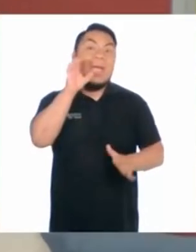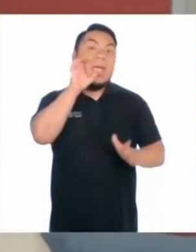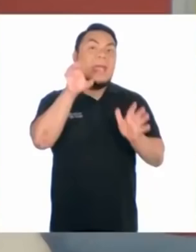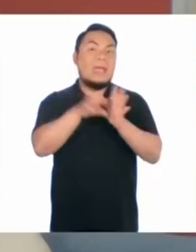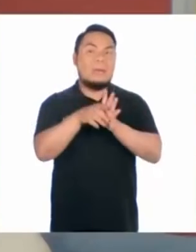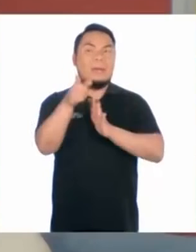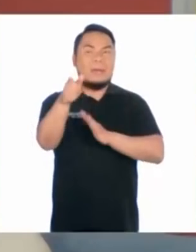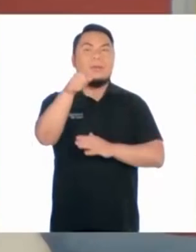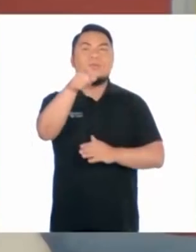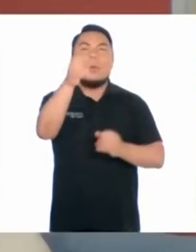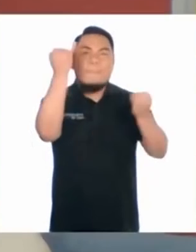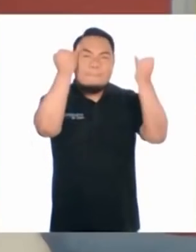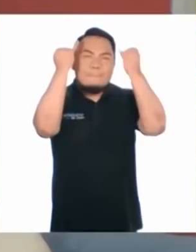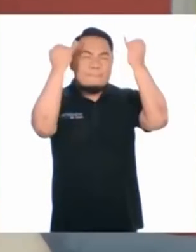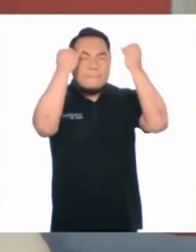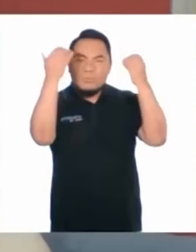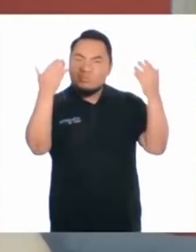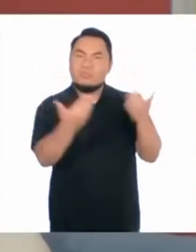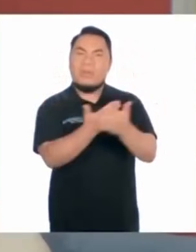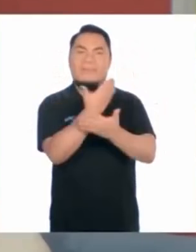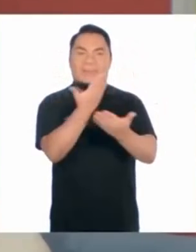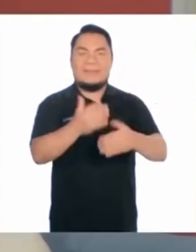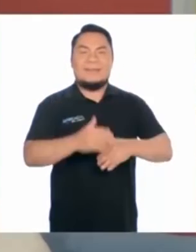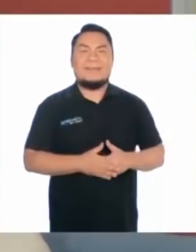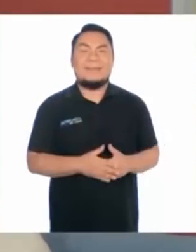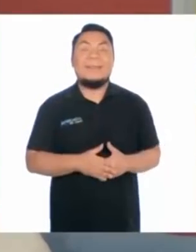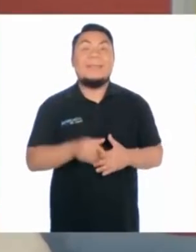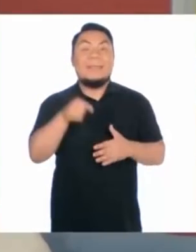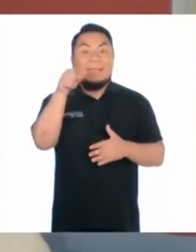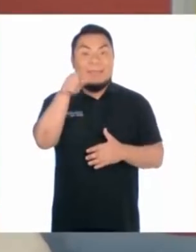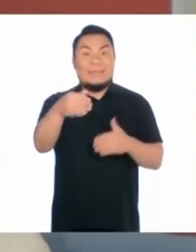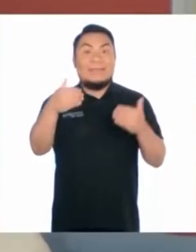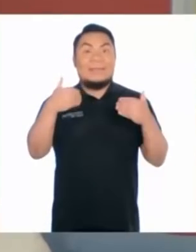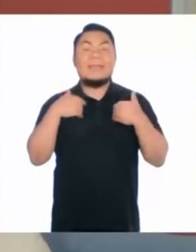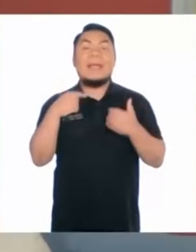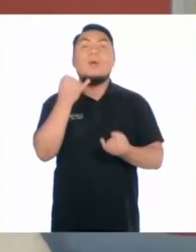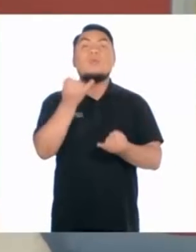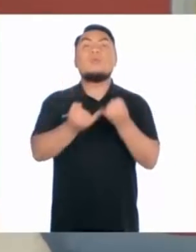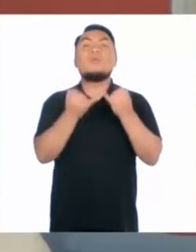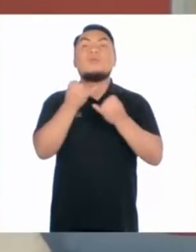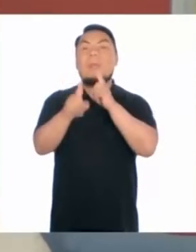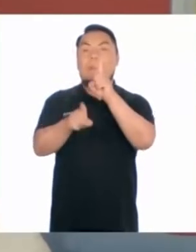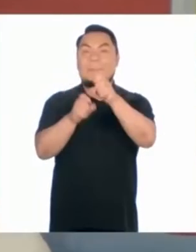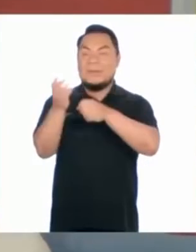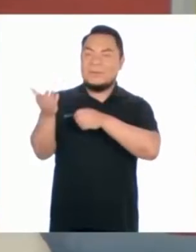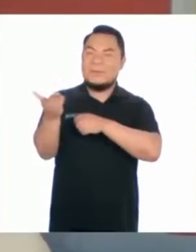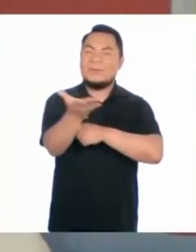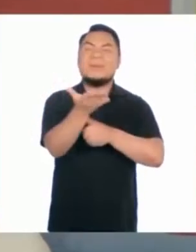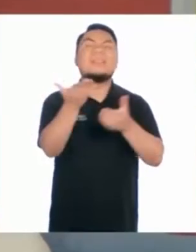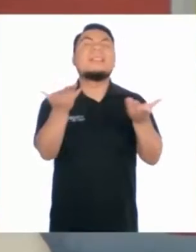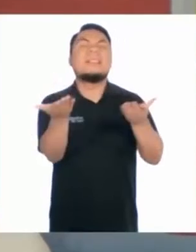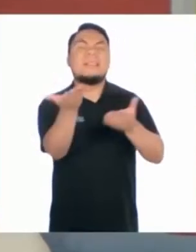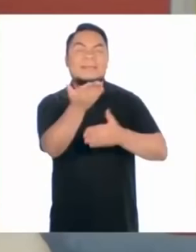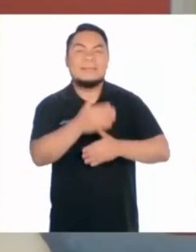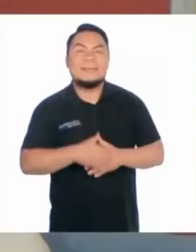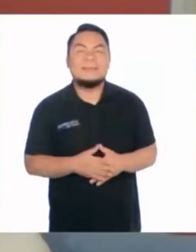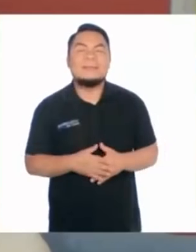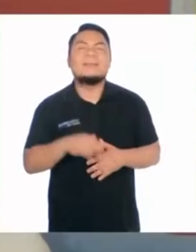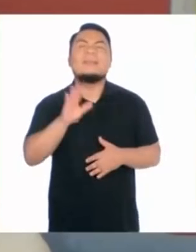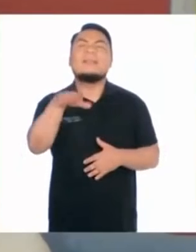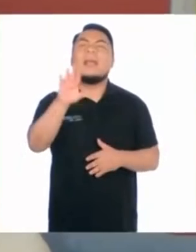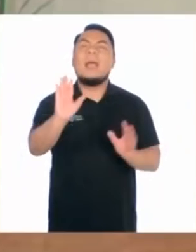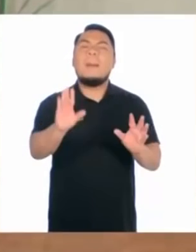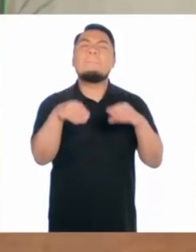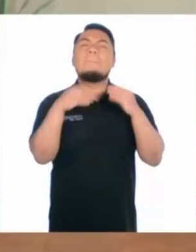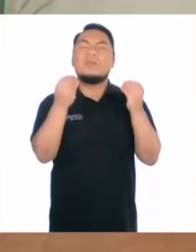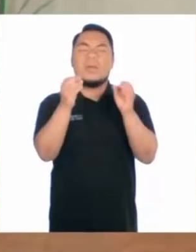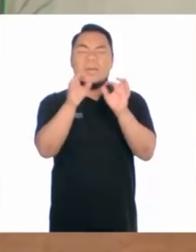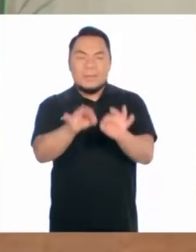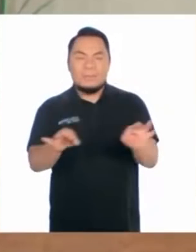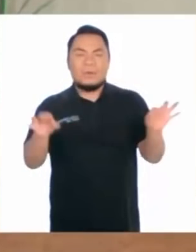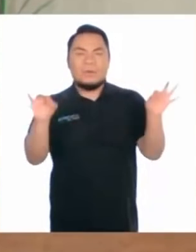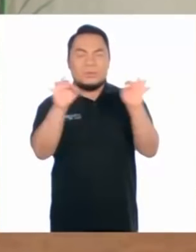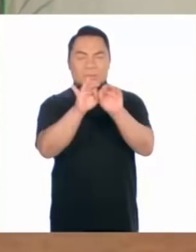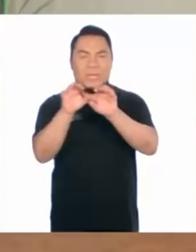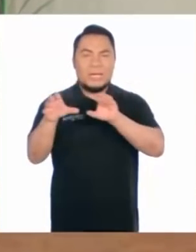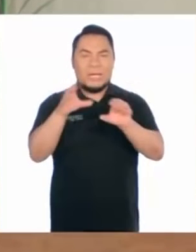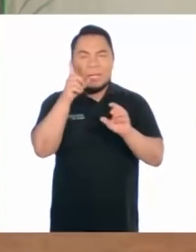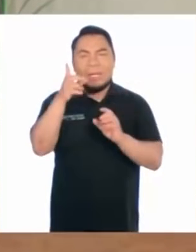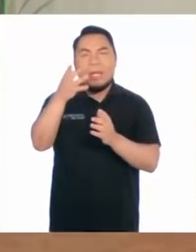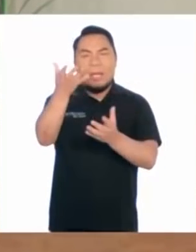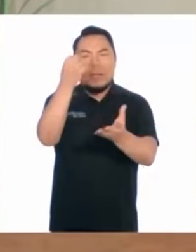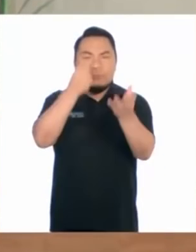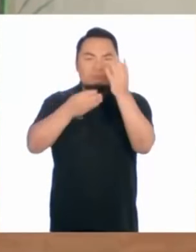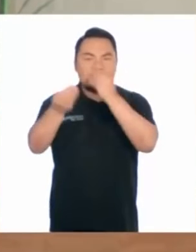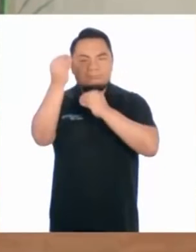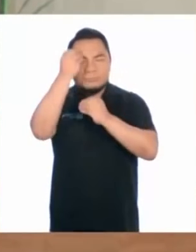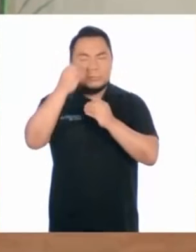ejemplos! ¡A pensar de manera innovadora, entonces! Y con esto tenemos nuestra última pregunta, que es... ¿Por qué es importante